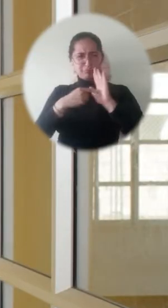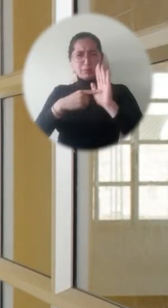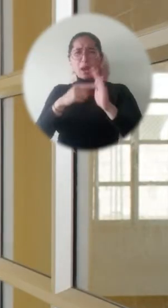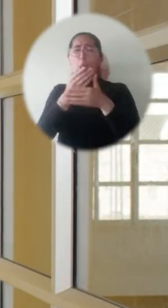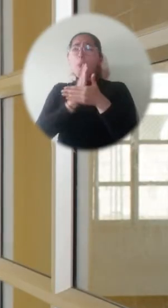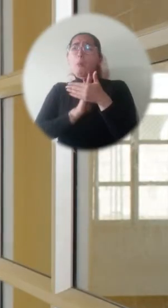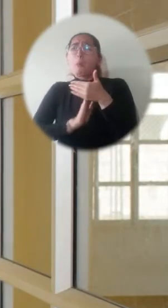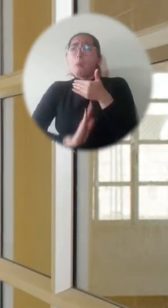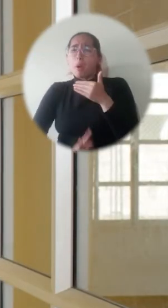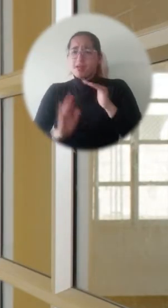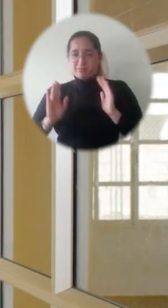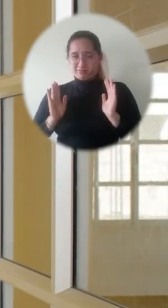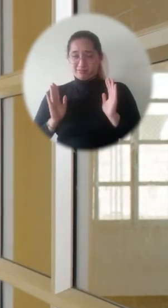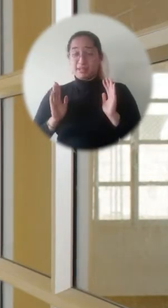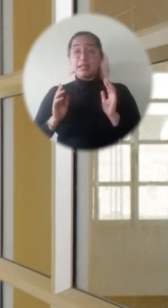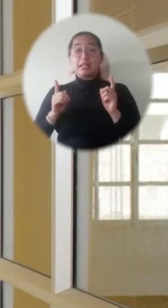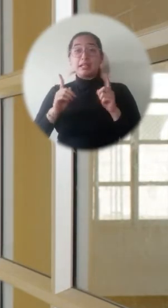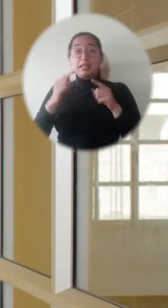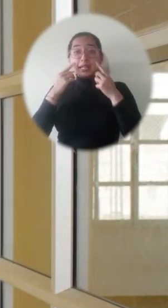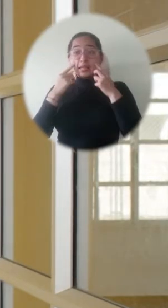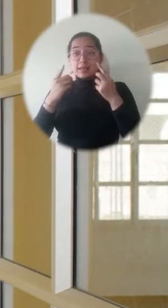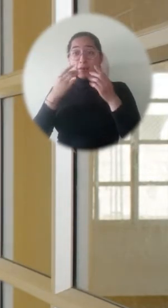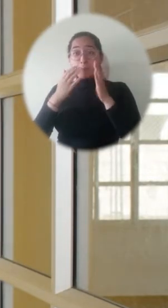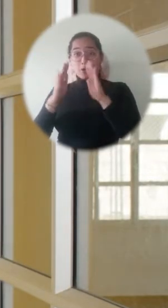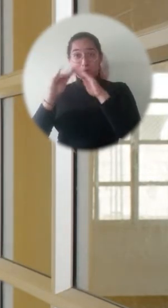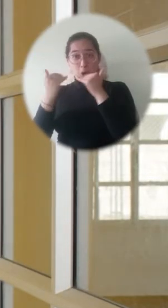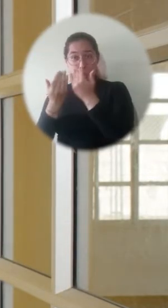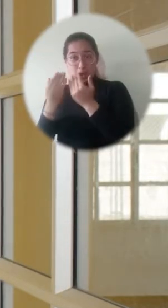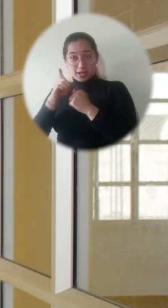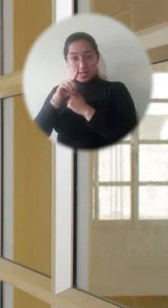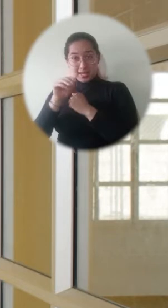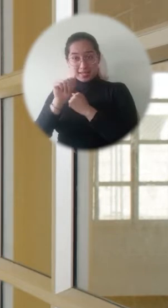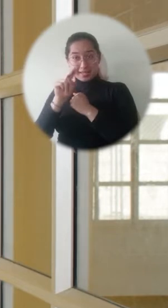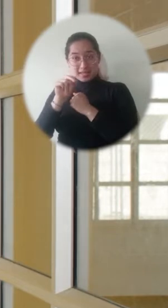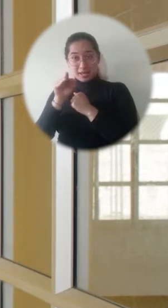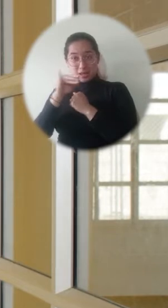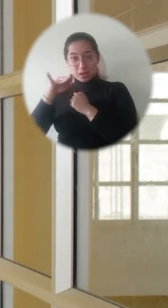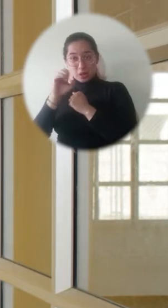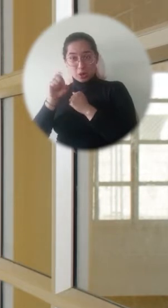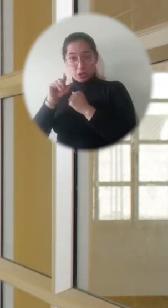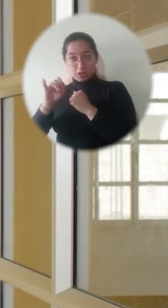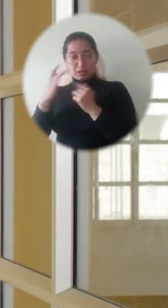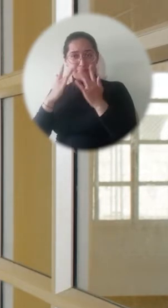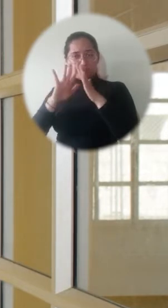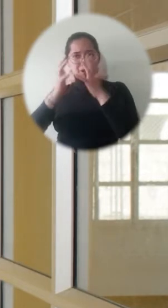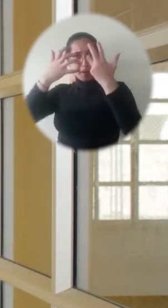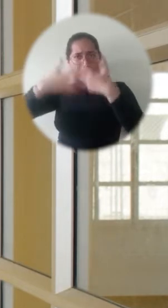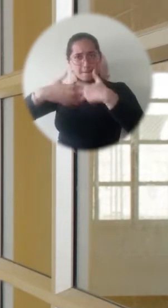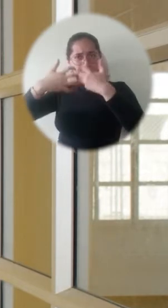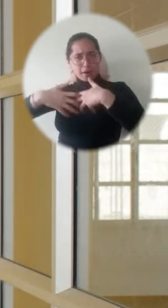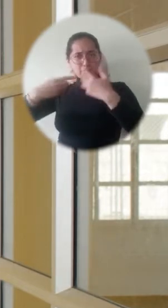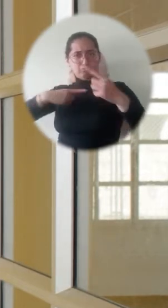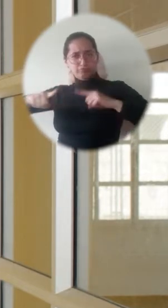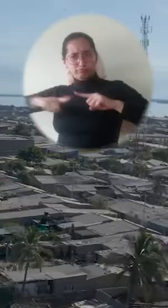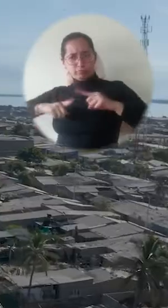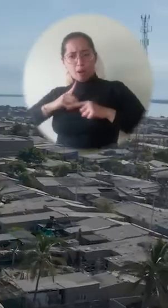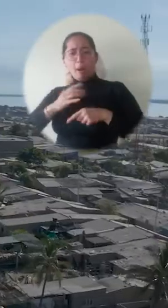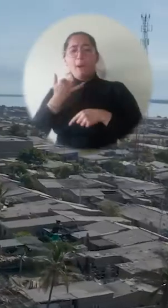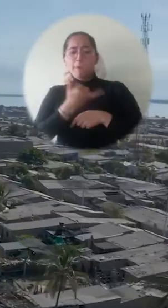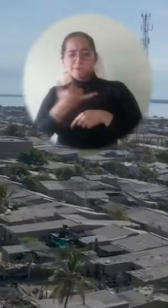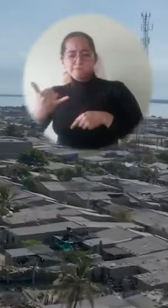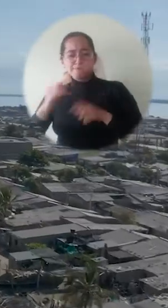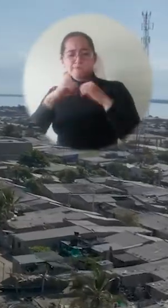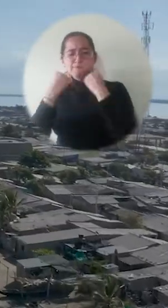Colegio de San José, cuando promigada, le hizo la planta administrativa, controlí 12 jaulas que todavía están dentro del colegio,